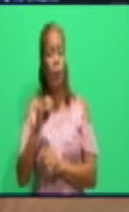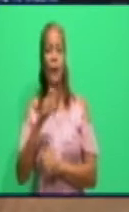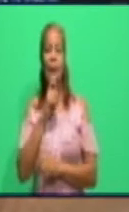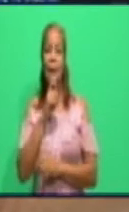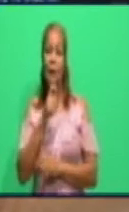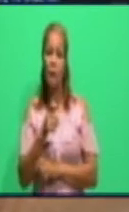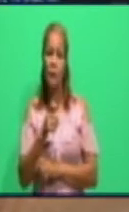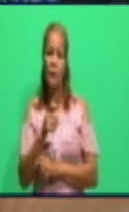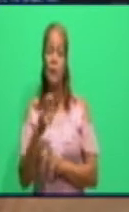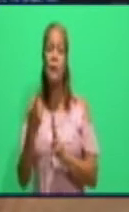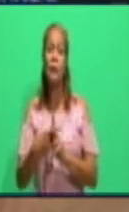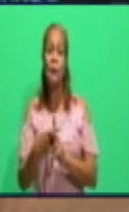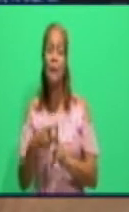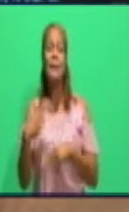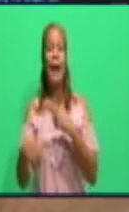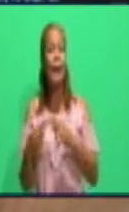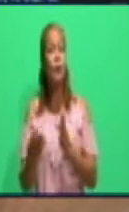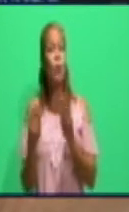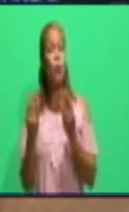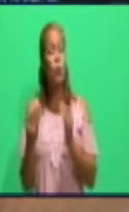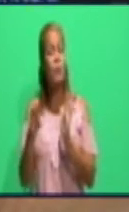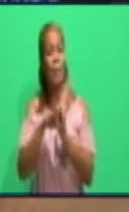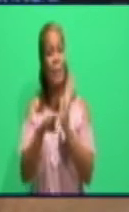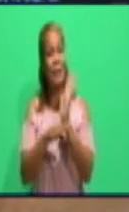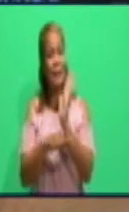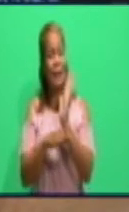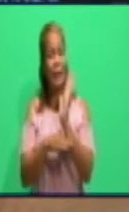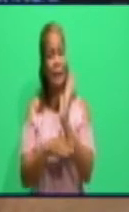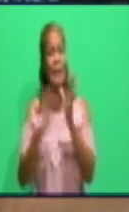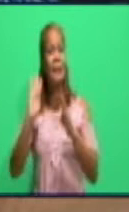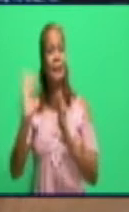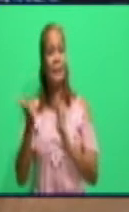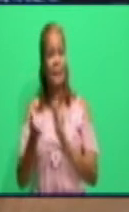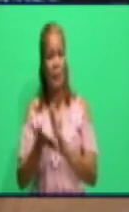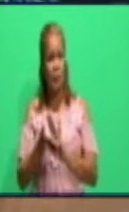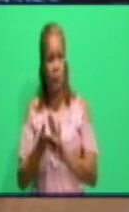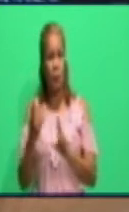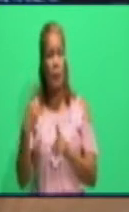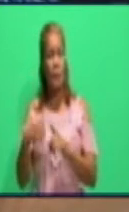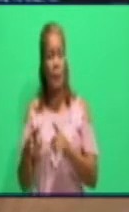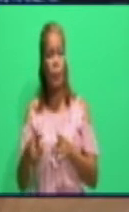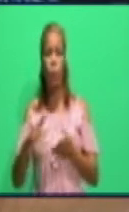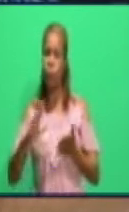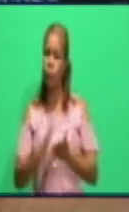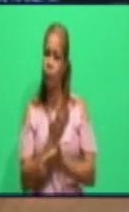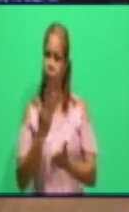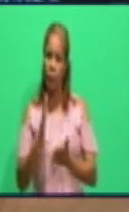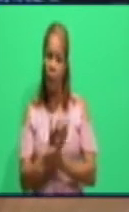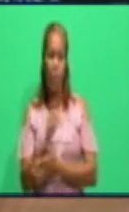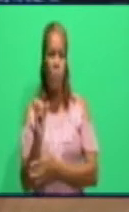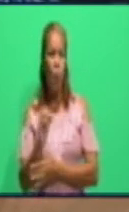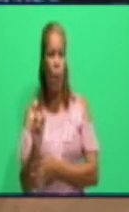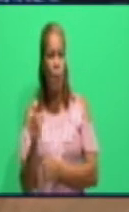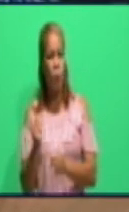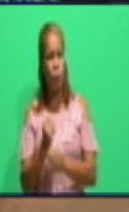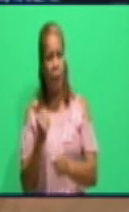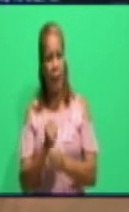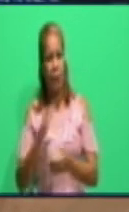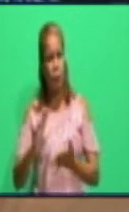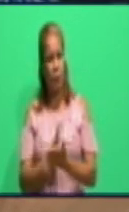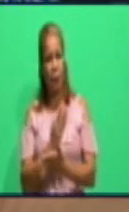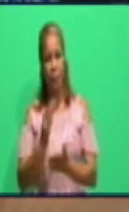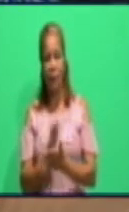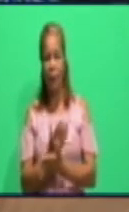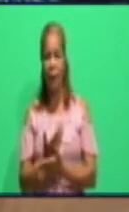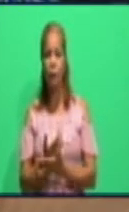% de las medidas disciplinarias es complejo, pero ha trabajado intensamente en ir eliminando y se ha ido también